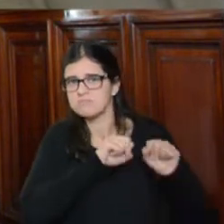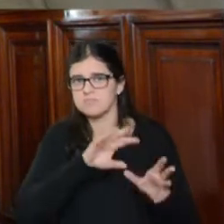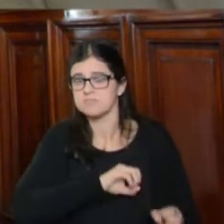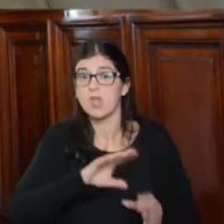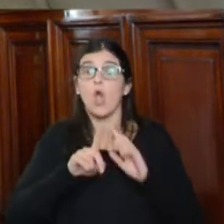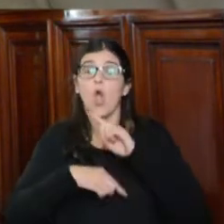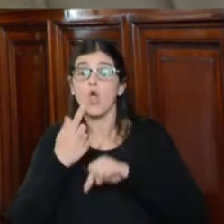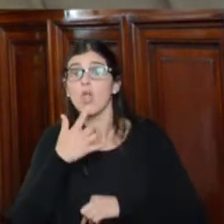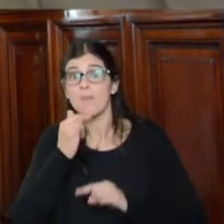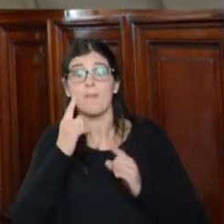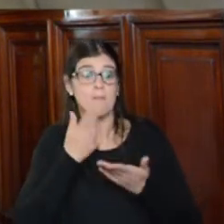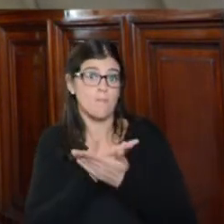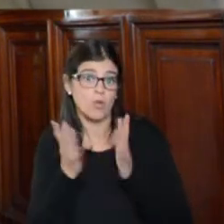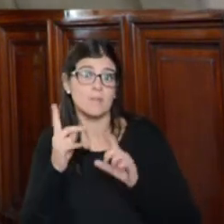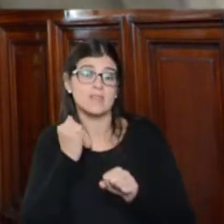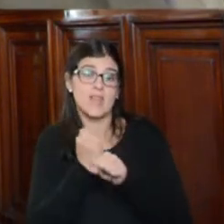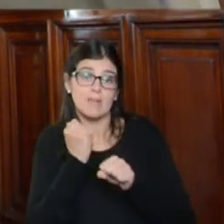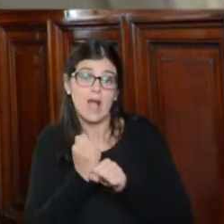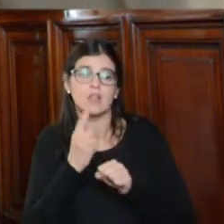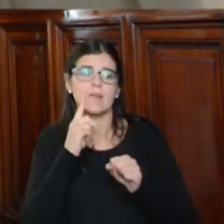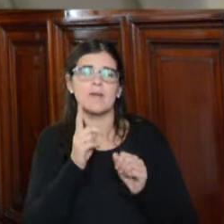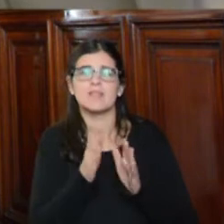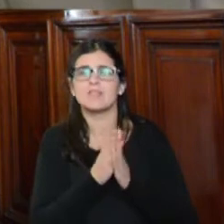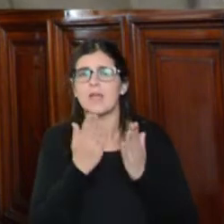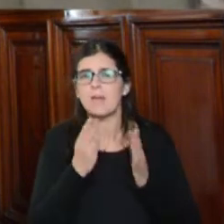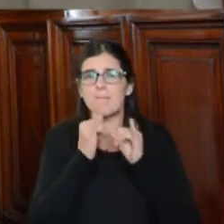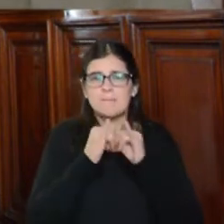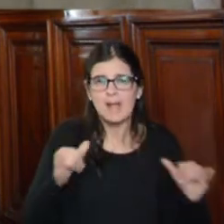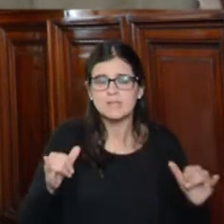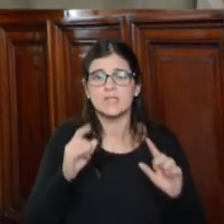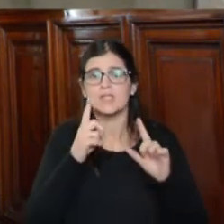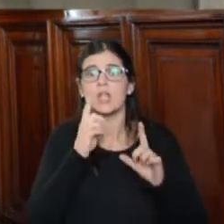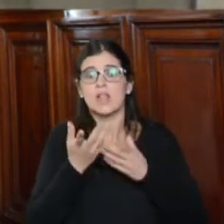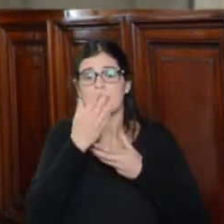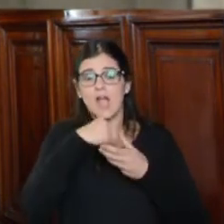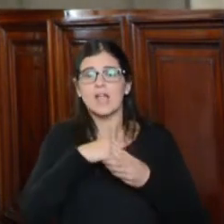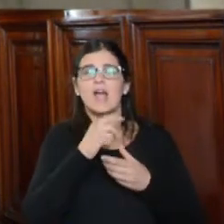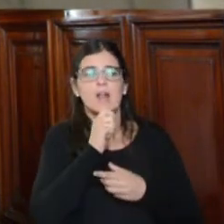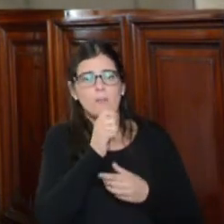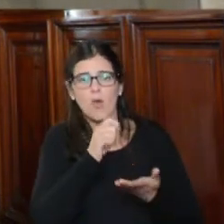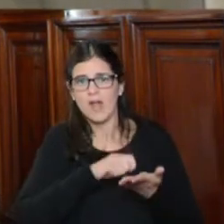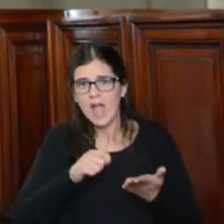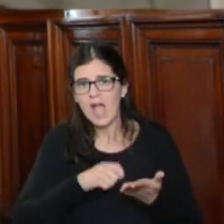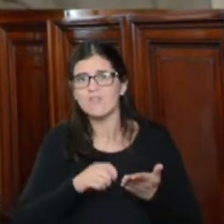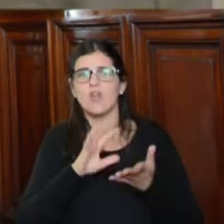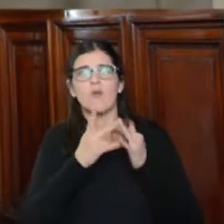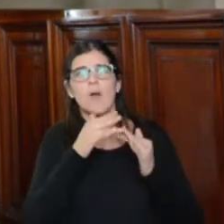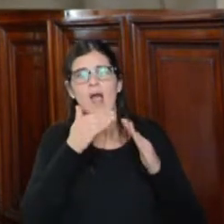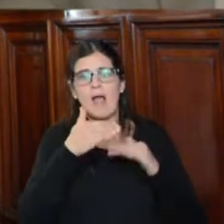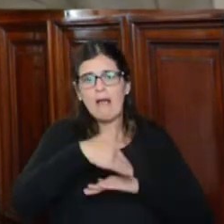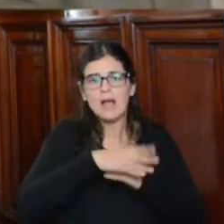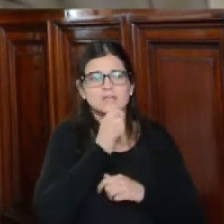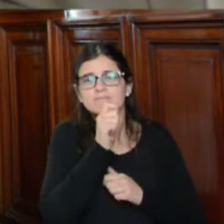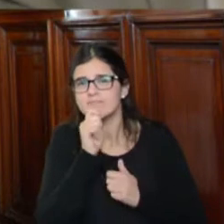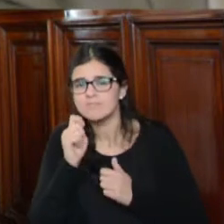caso que nos involucra más a los trabajadores y trabajadoras de prensa, que como muchos saben, incluye a los reporteros gráficos, a los cronistas de calle y